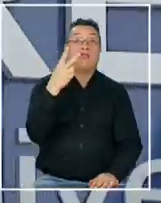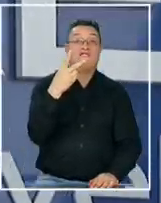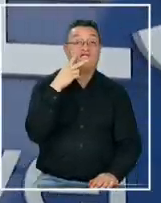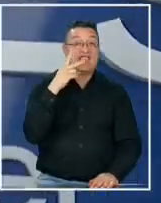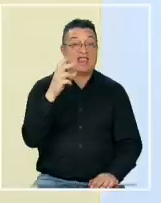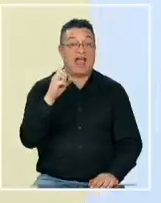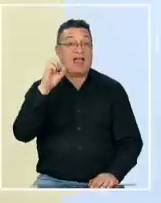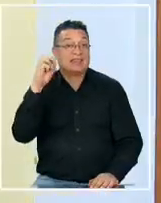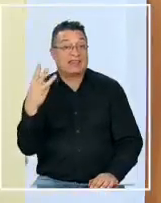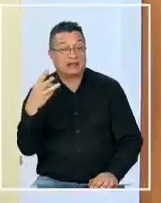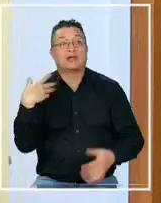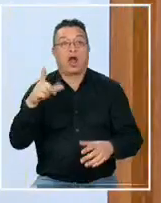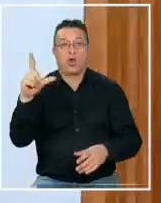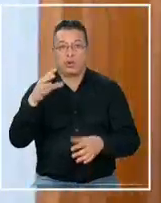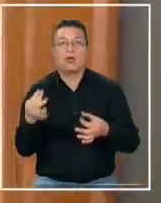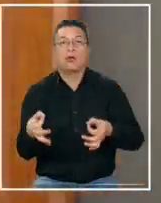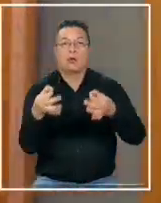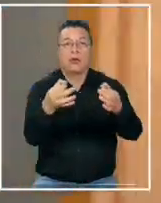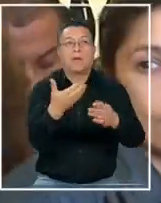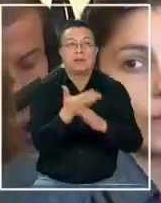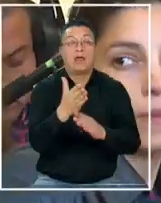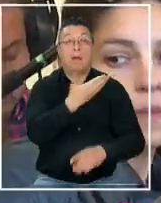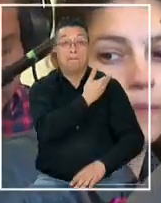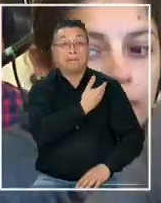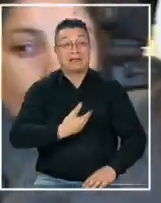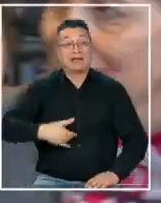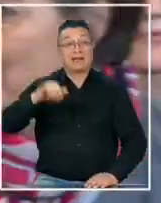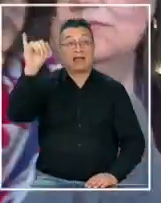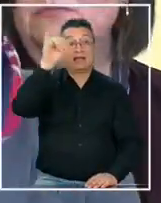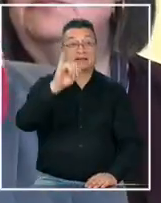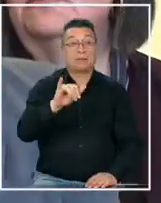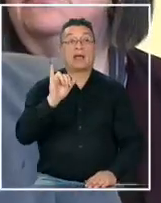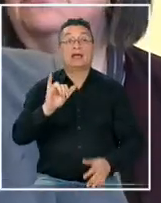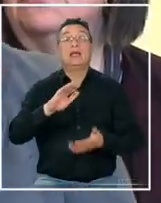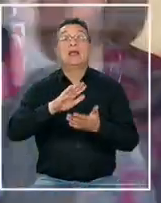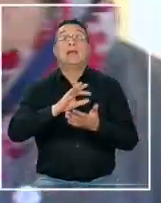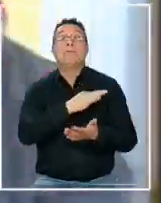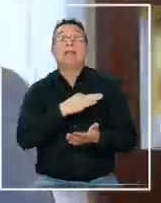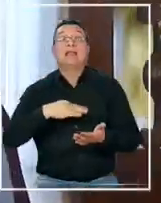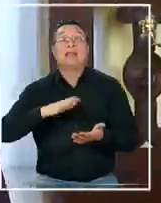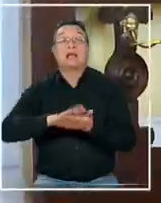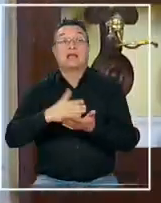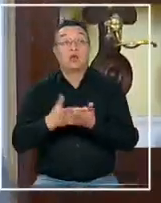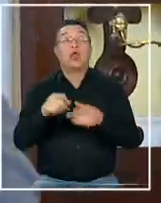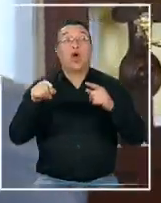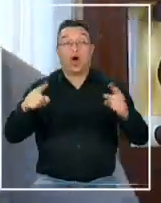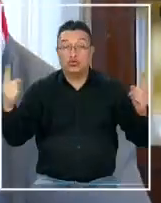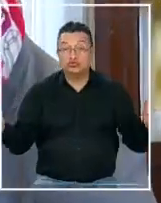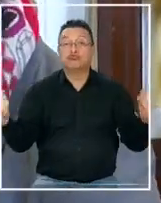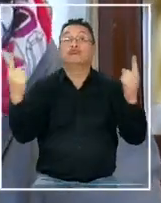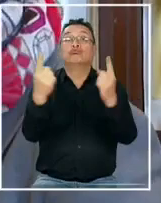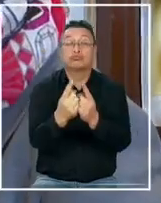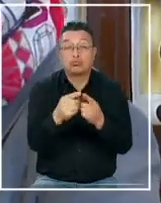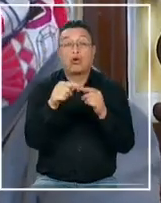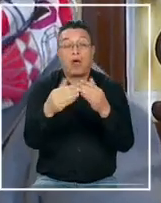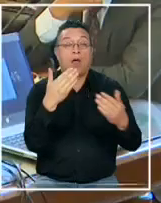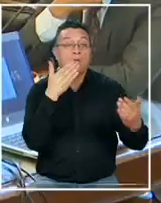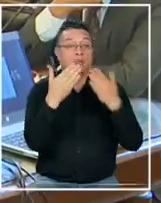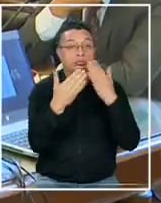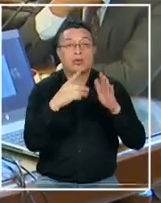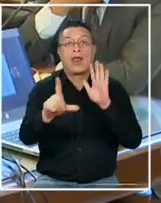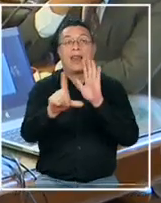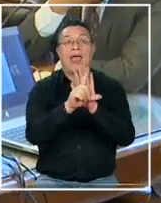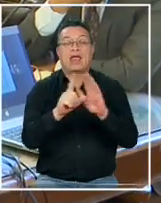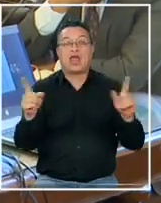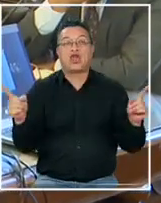mismo lunes. Mientras, tanto el presidente de las ISAPRES como la ministra de Salud coincidieron esta jornada en la discusión de la ley